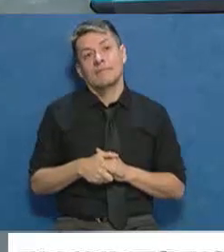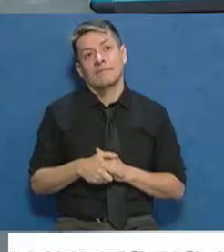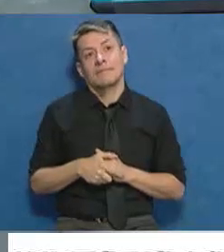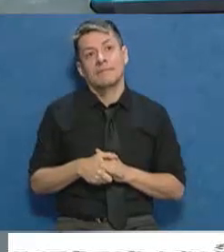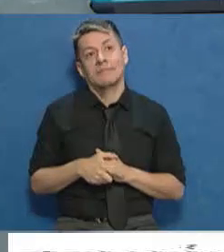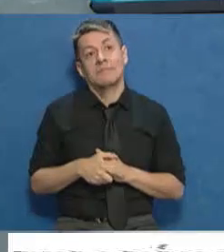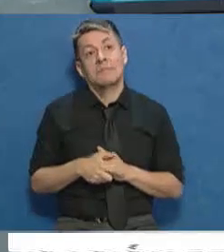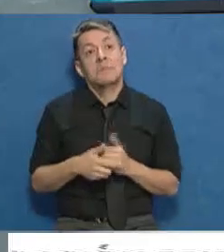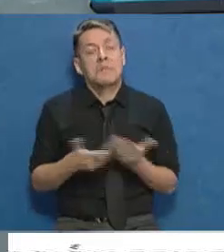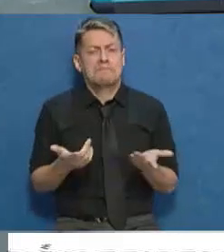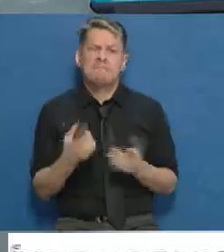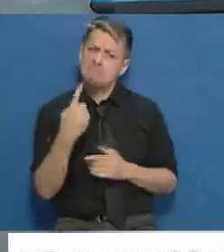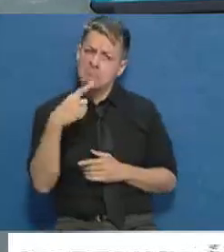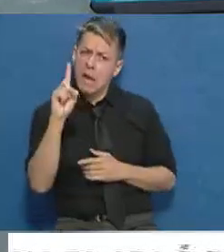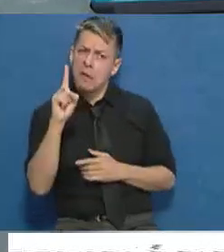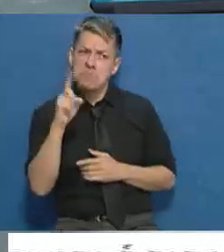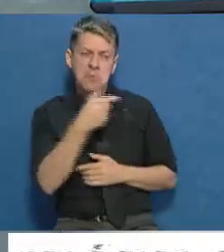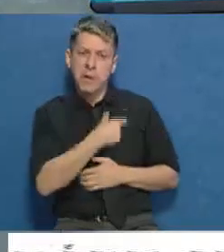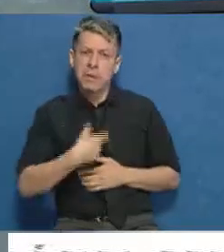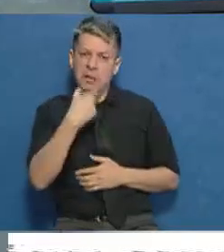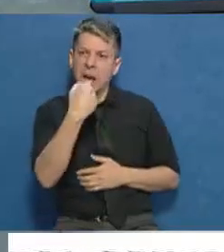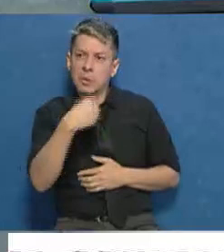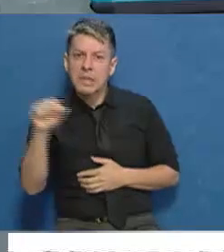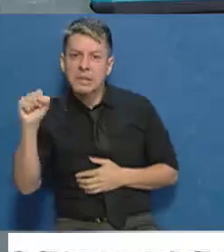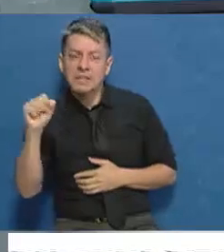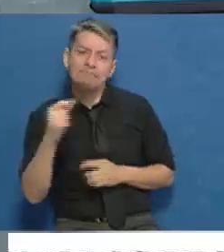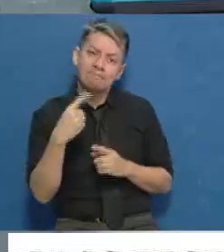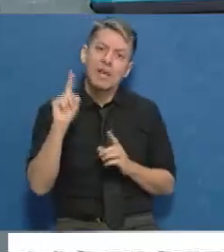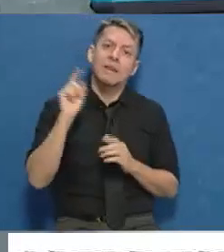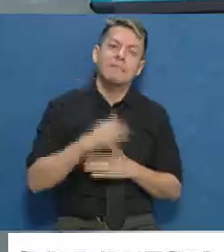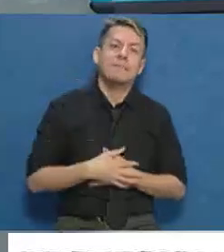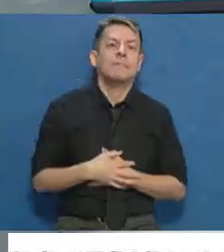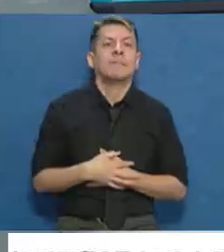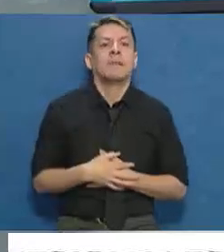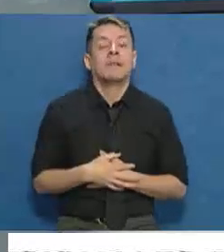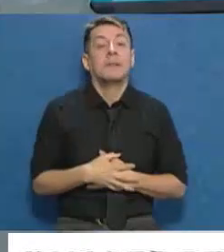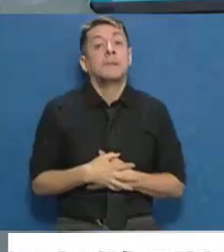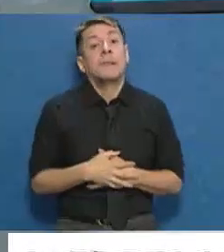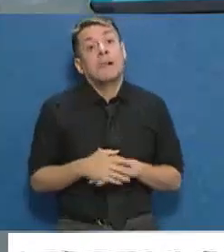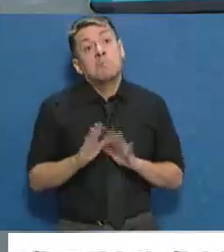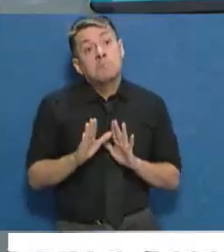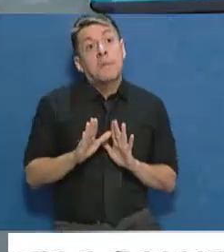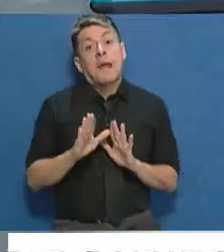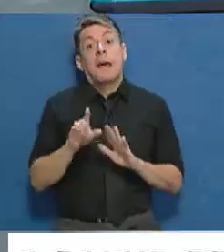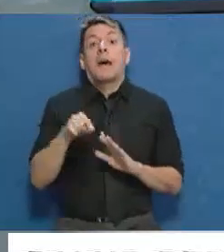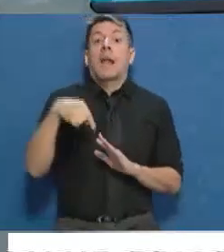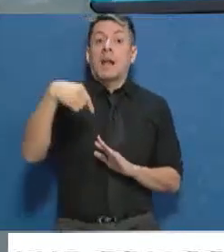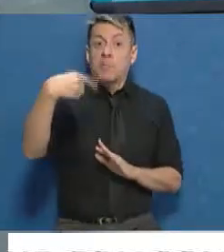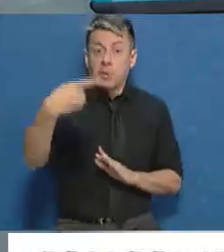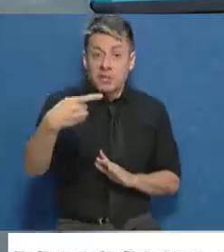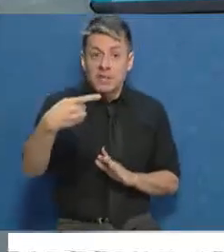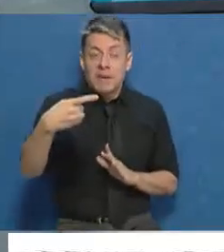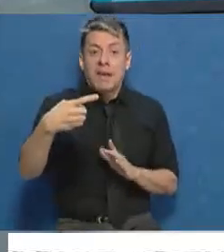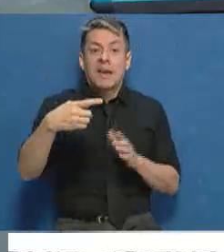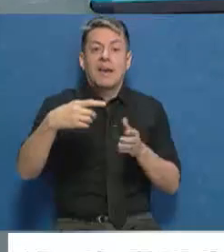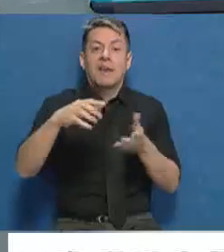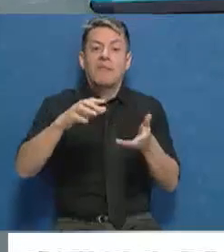Por lo tanto, llamó la atención eso. haya pedido el turno? Por ahí quizá la próxima, que es la apertura de la parte